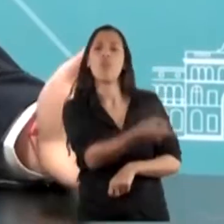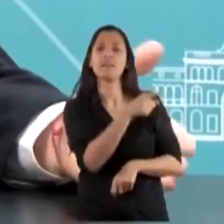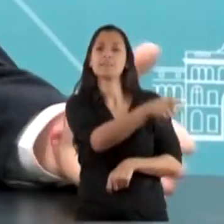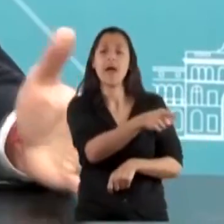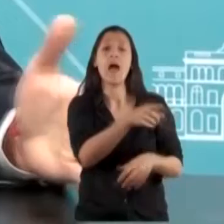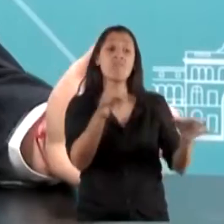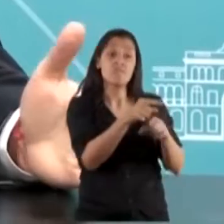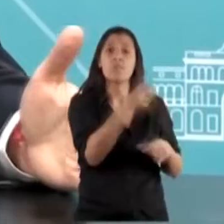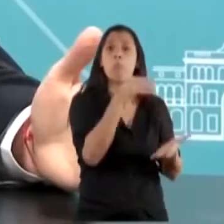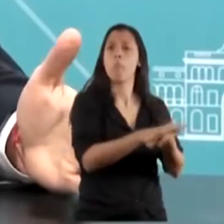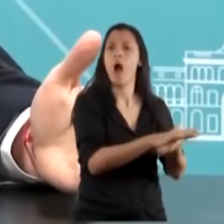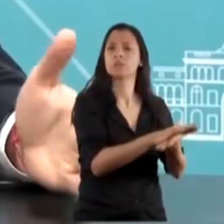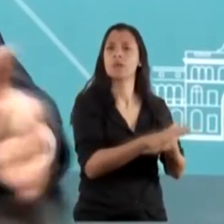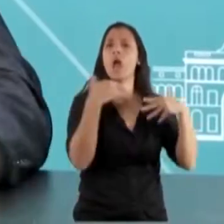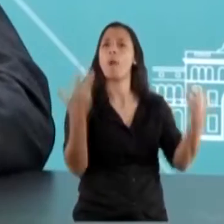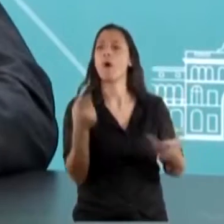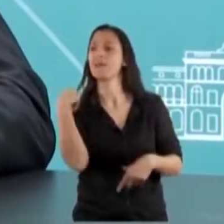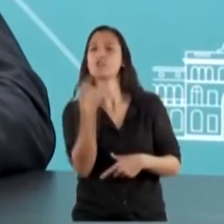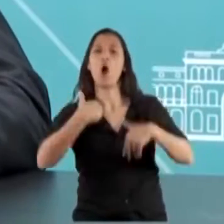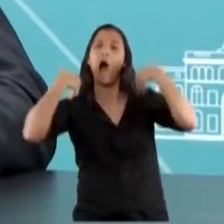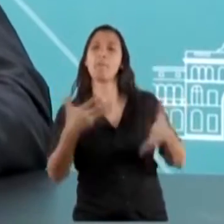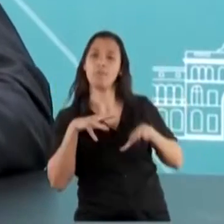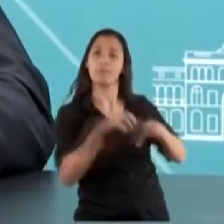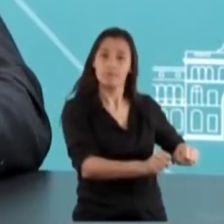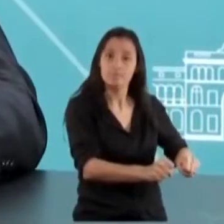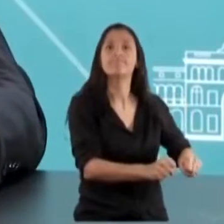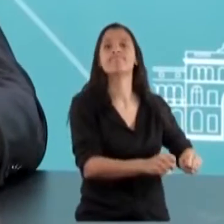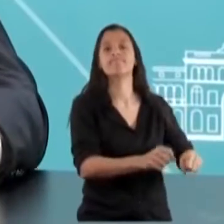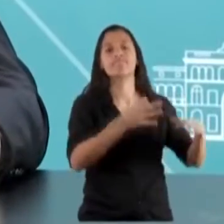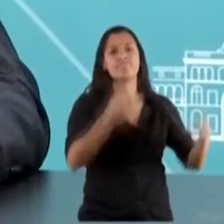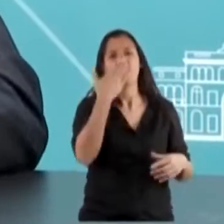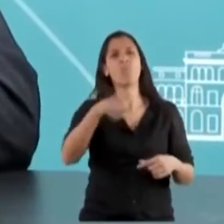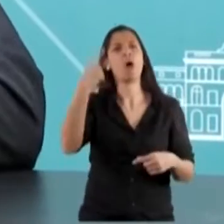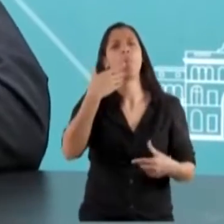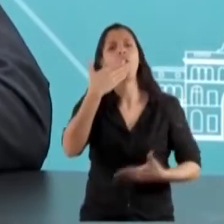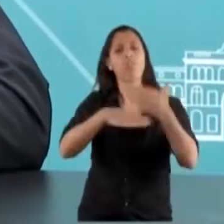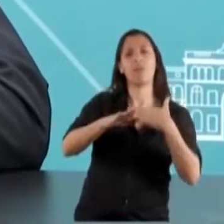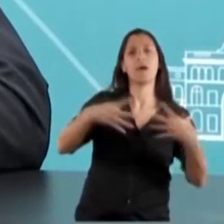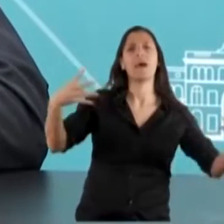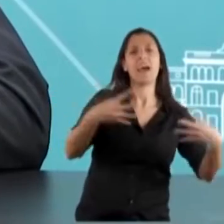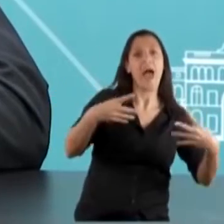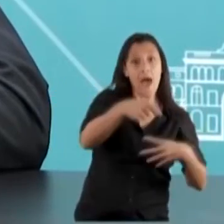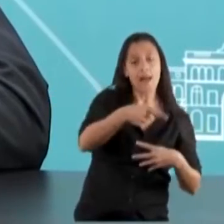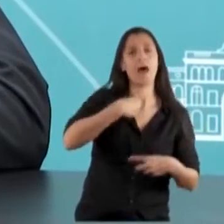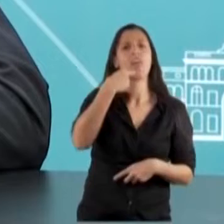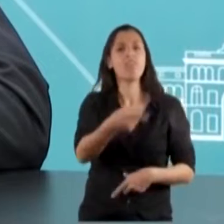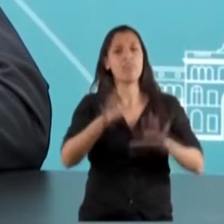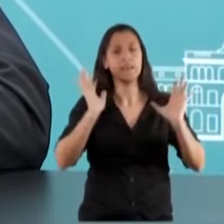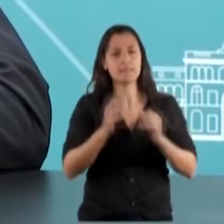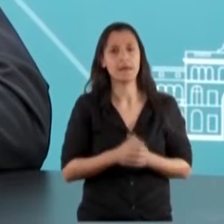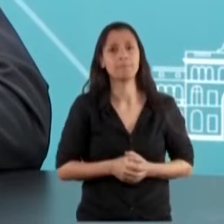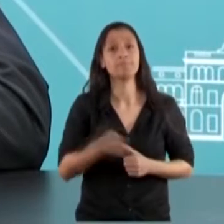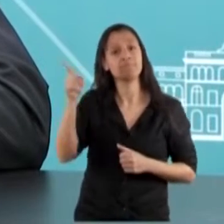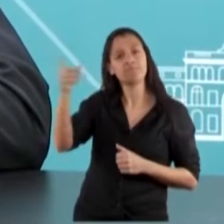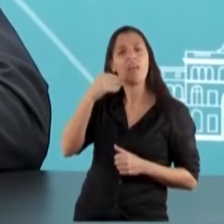estaban desiertas en el siglo XIX, principio del siglo XX. Después de la guerra, el principio que